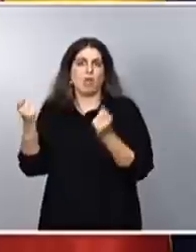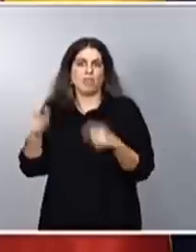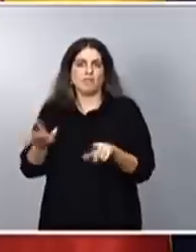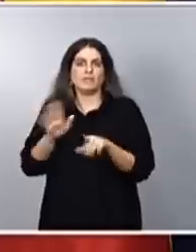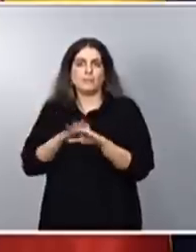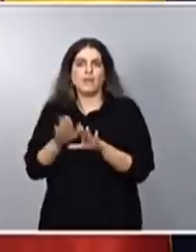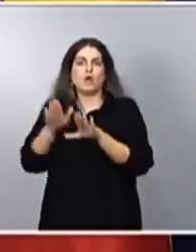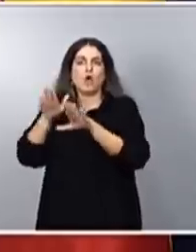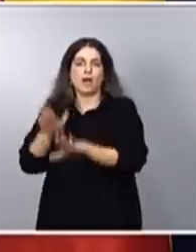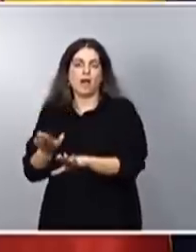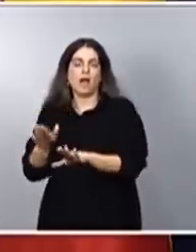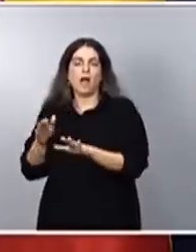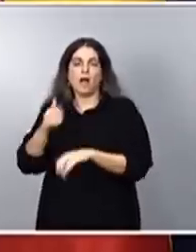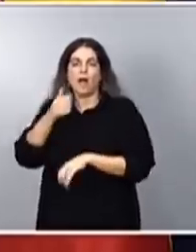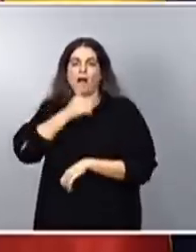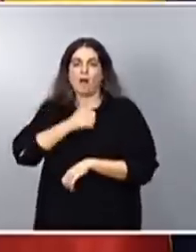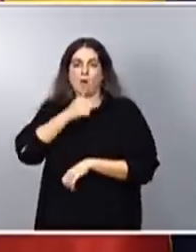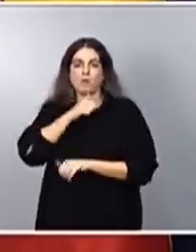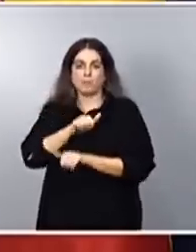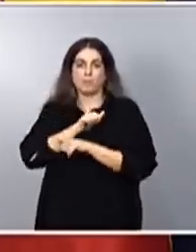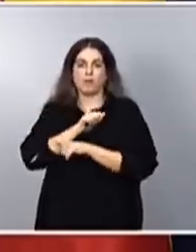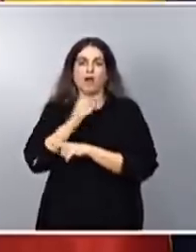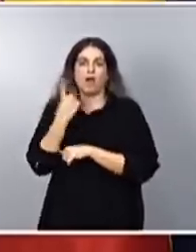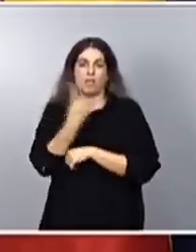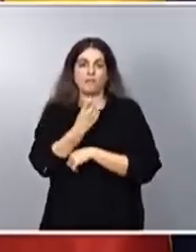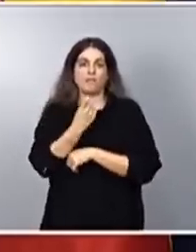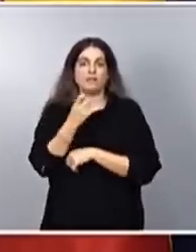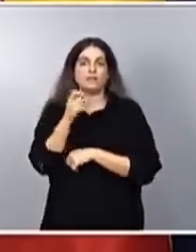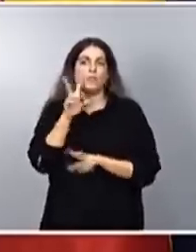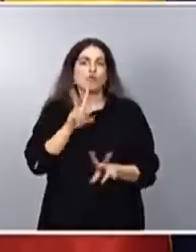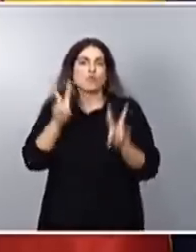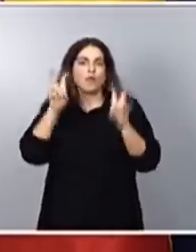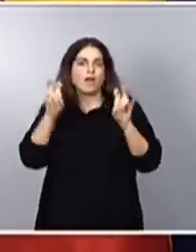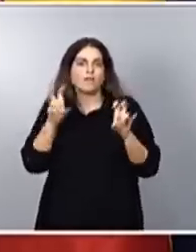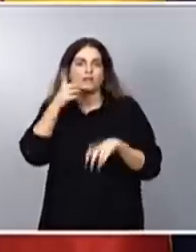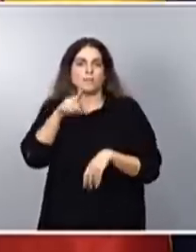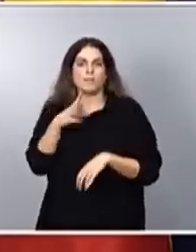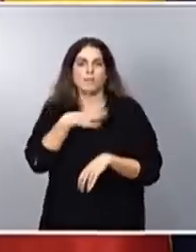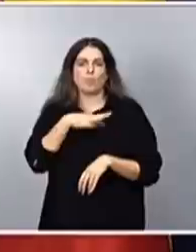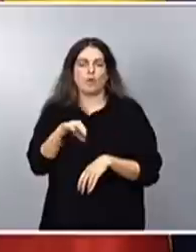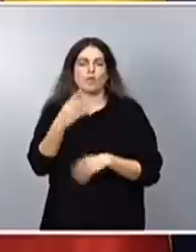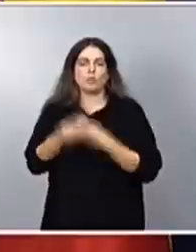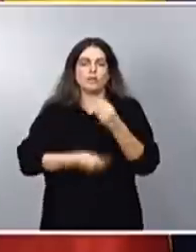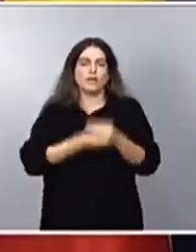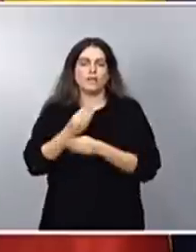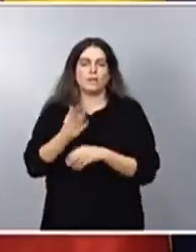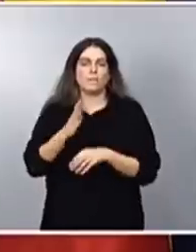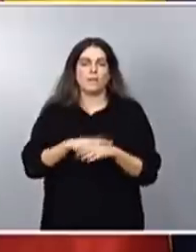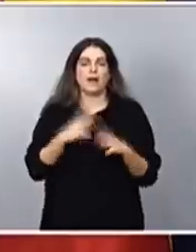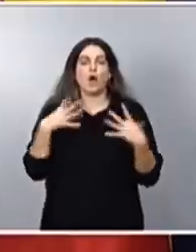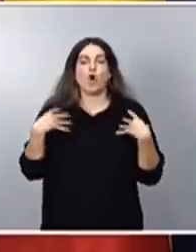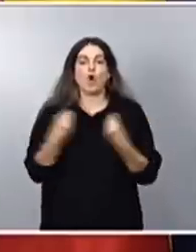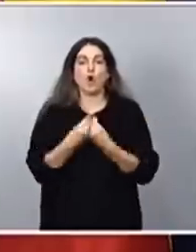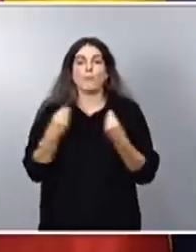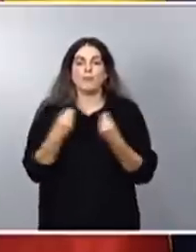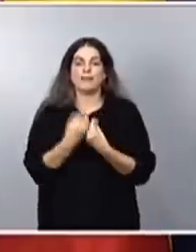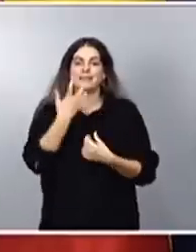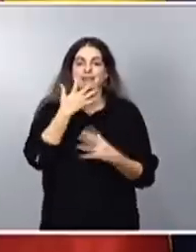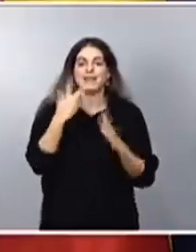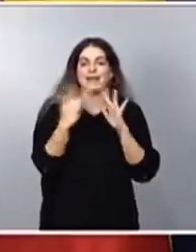permiso, además, como novedad en este caso, se va a poder utilizar también para los convivientes, tengan o no una relación de parentesco.